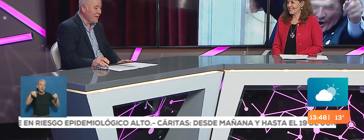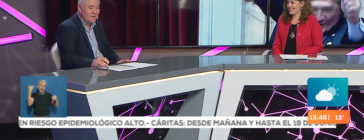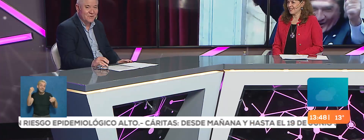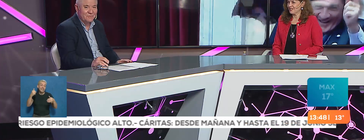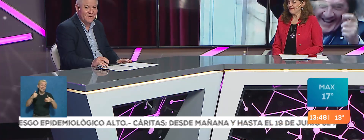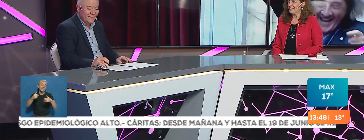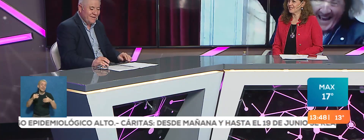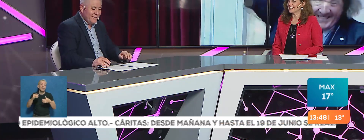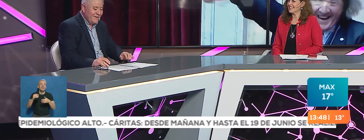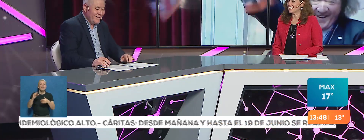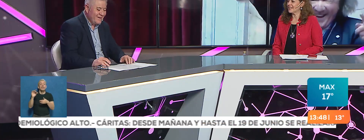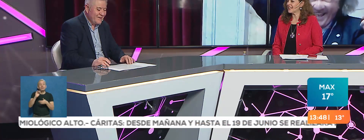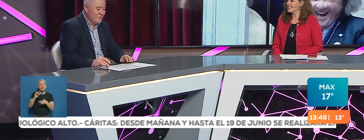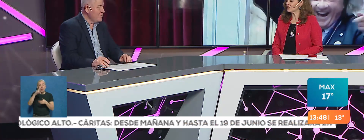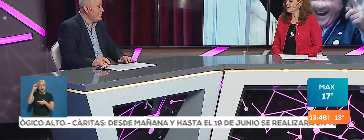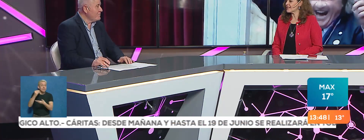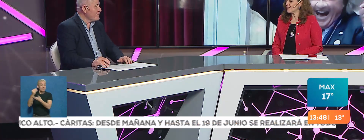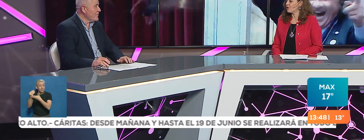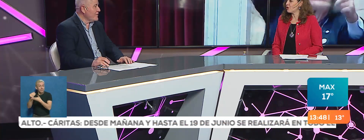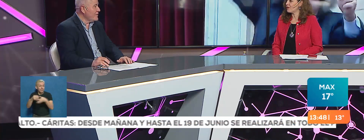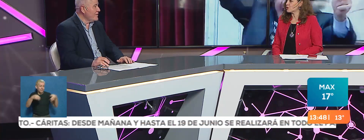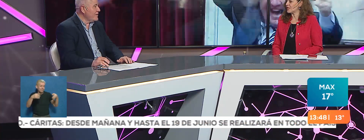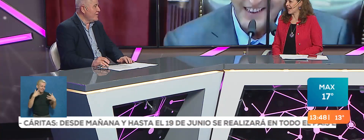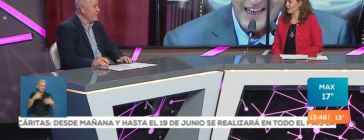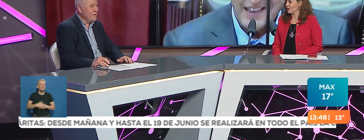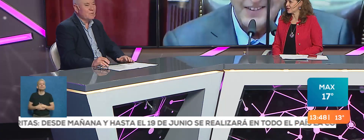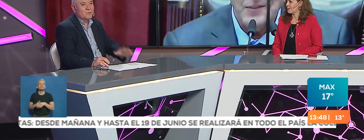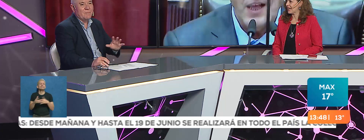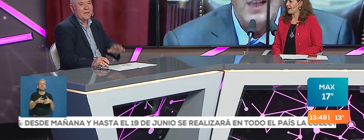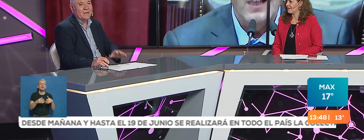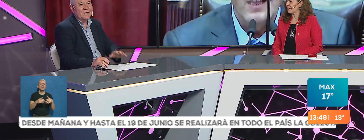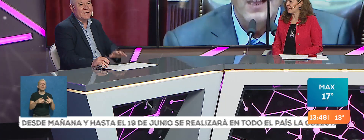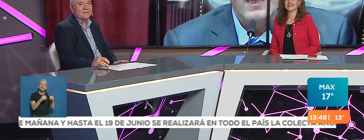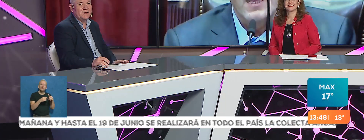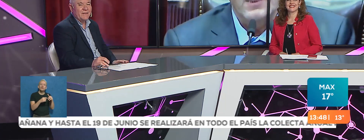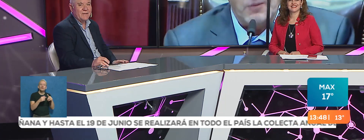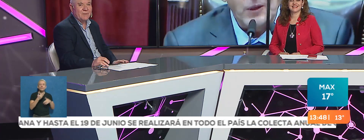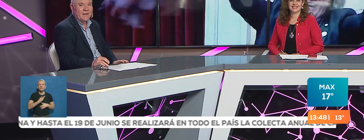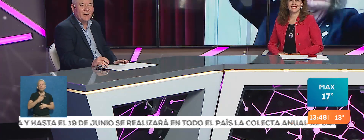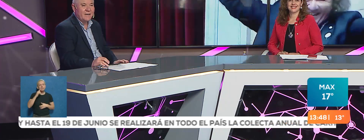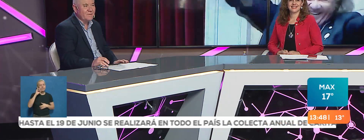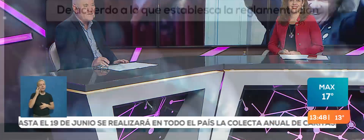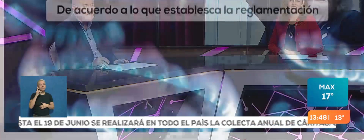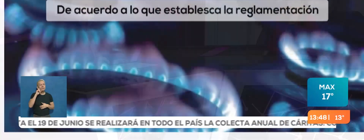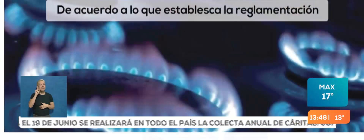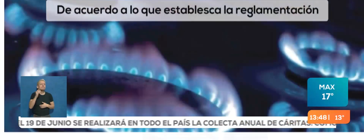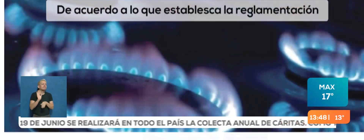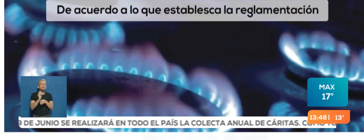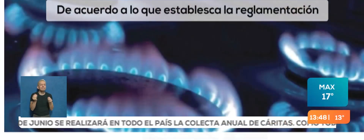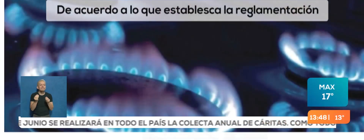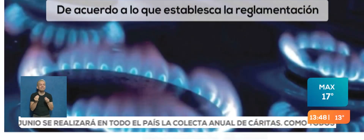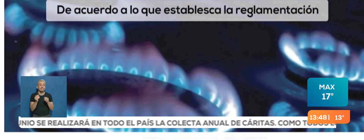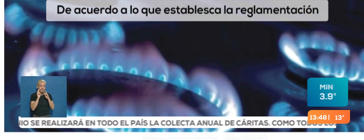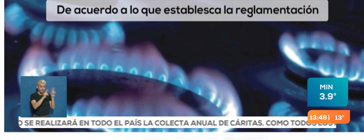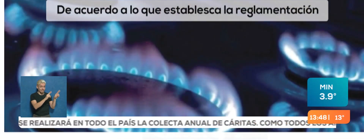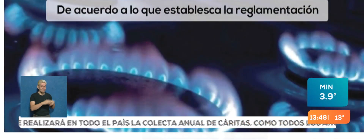de Diputados de la Nación. Exacto. Bueno, ¿qué es entonces el fondo fiduciario? Ahí tenemos una plaquita más, Dani, para cerrar este